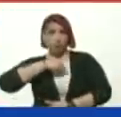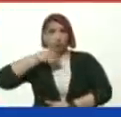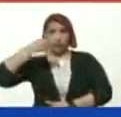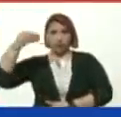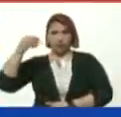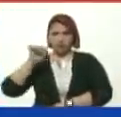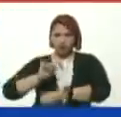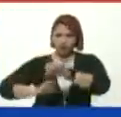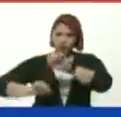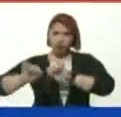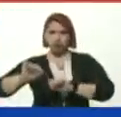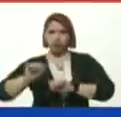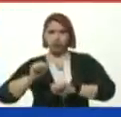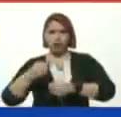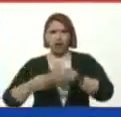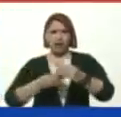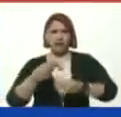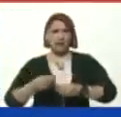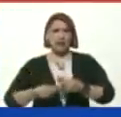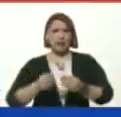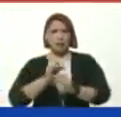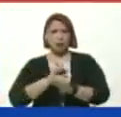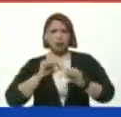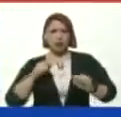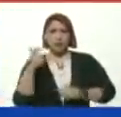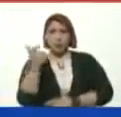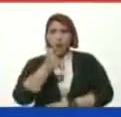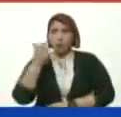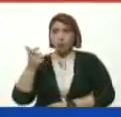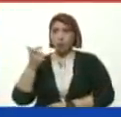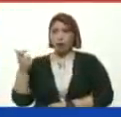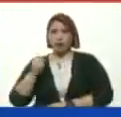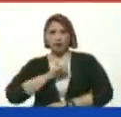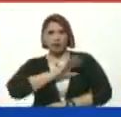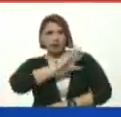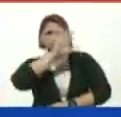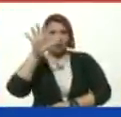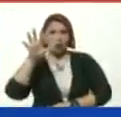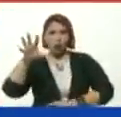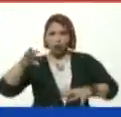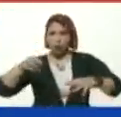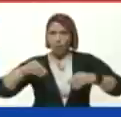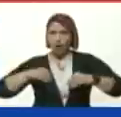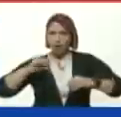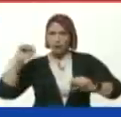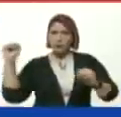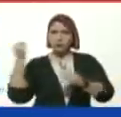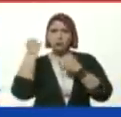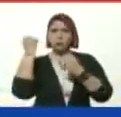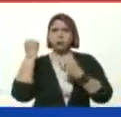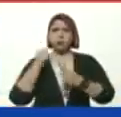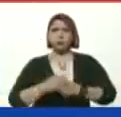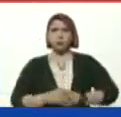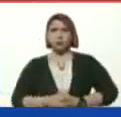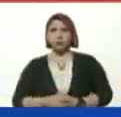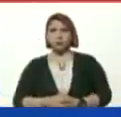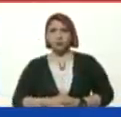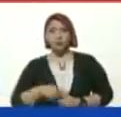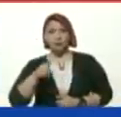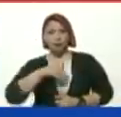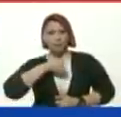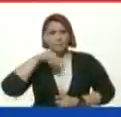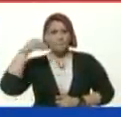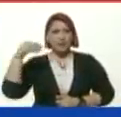rebeldía De hacer lo imposible De buscar el cielo Y tomarlo por asalto Si es necesario Ese es el